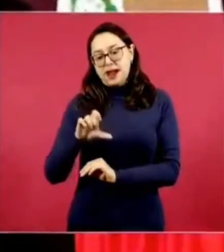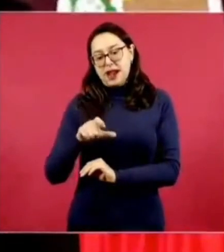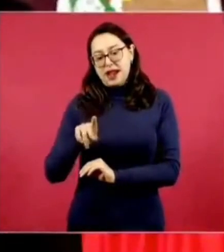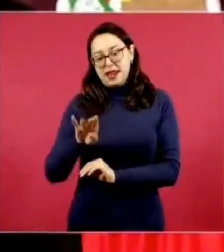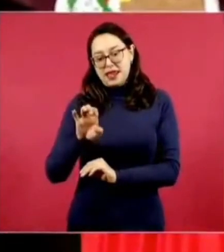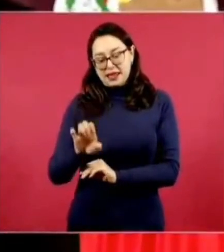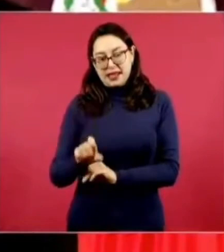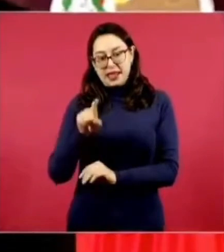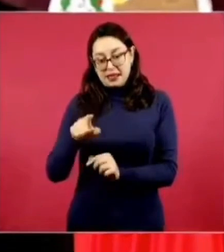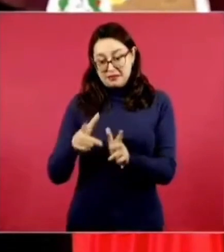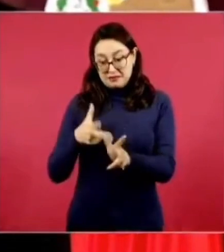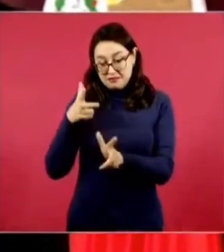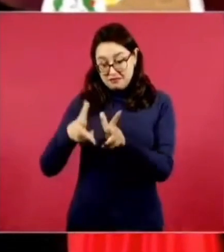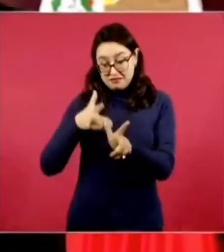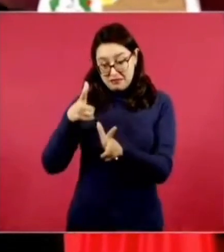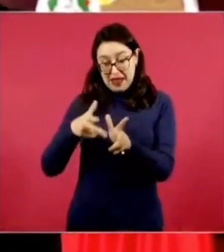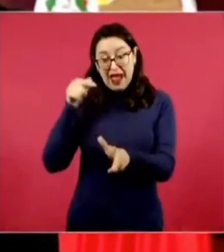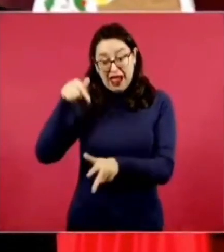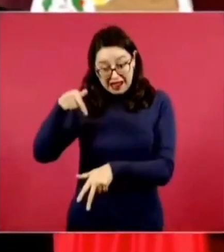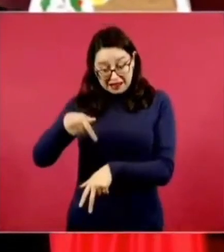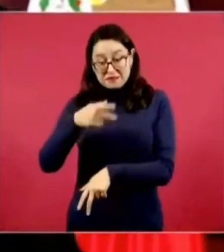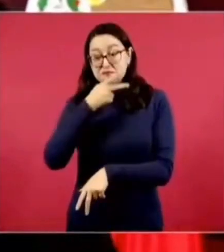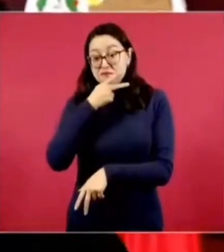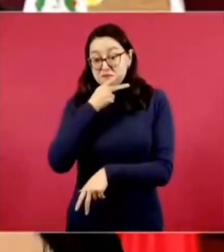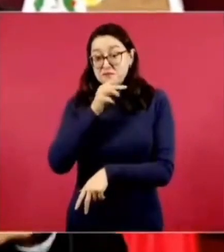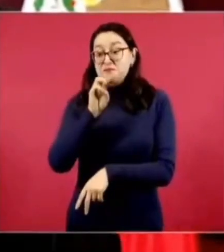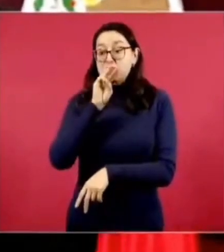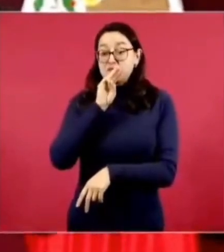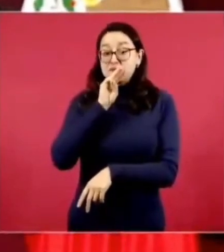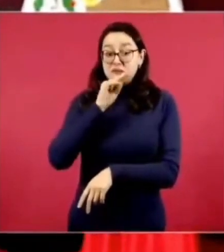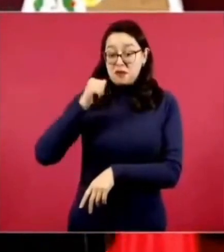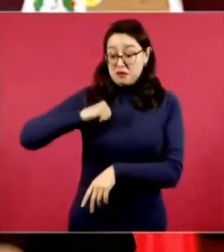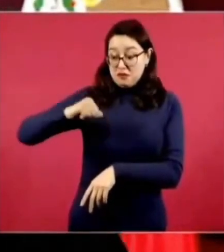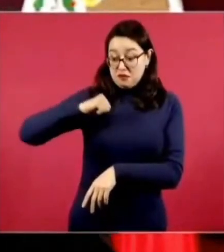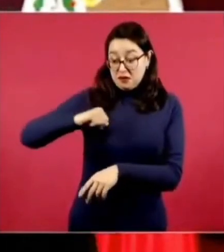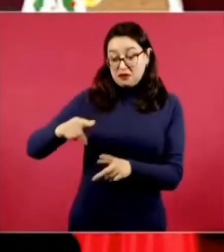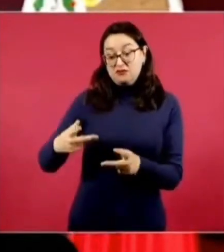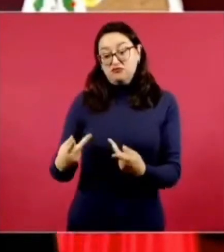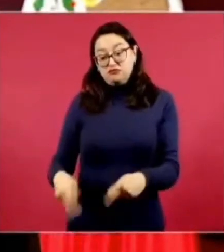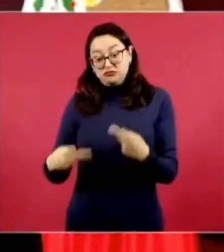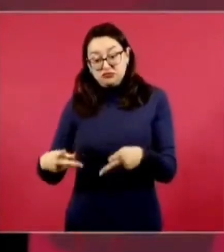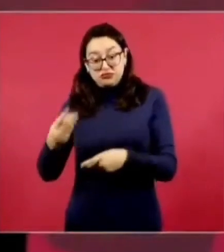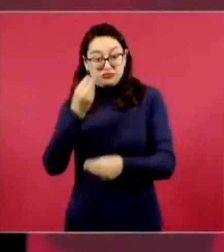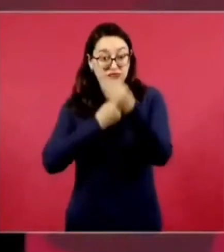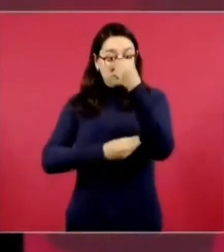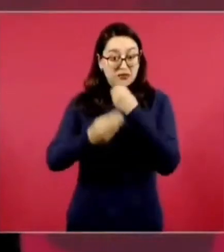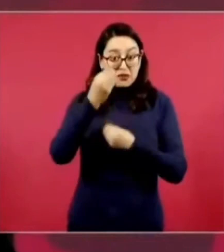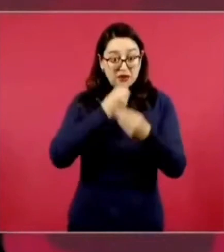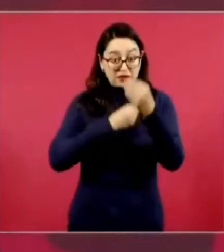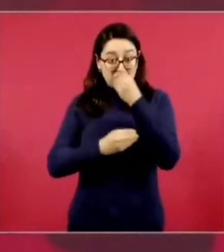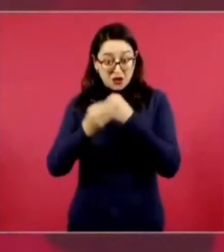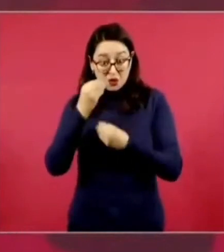del ferrocarril con una fonda y mi madre